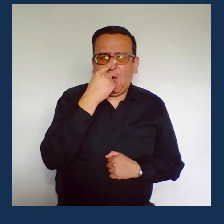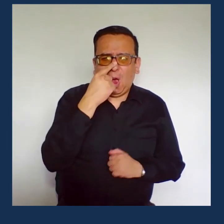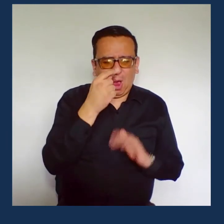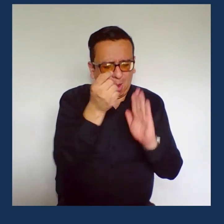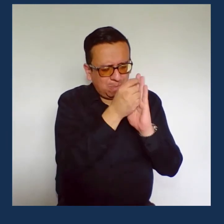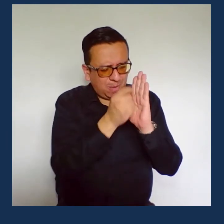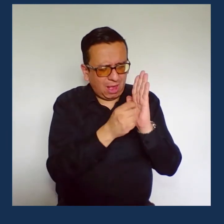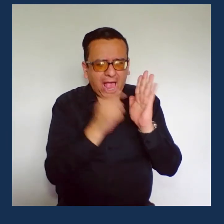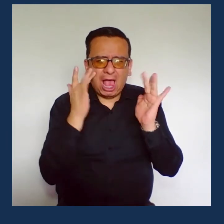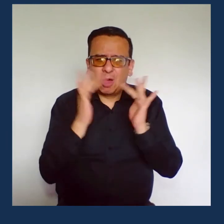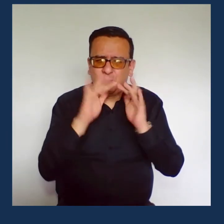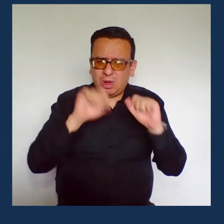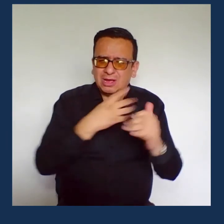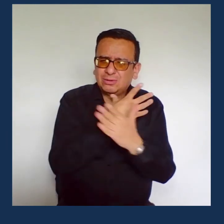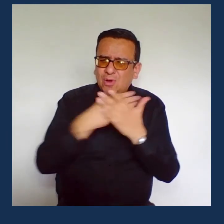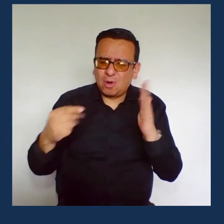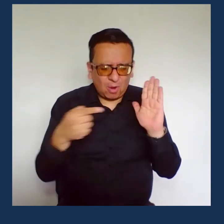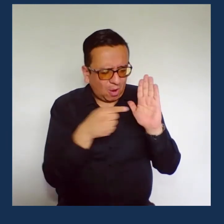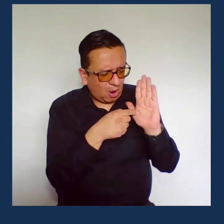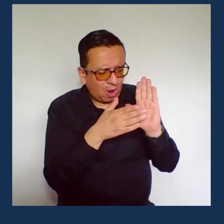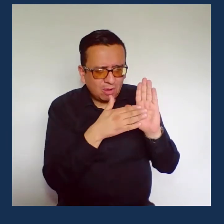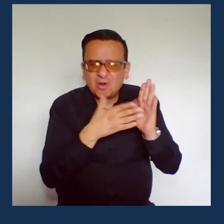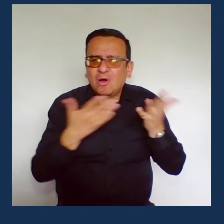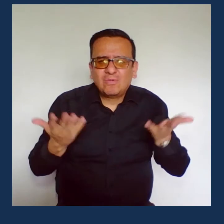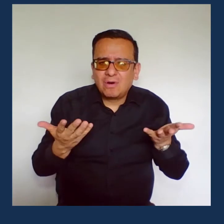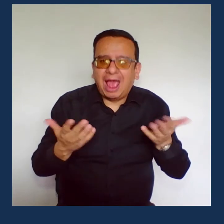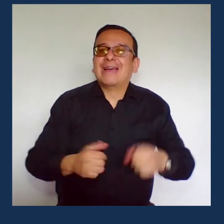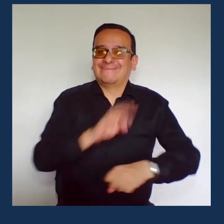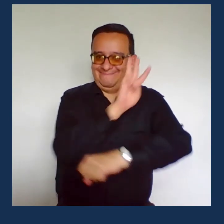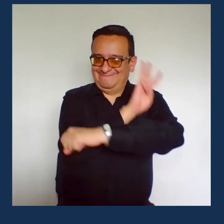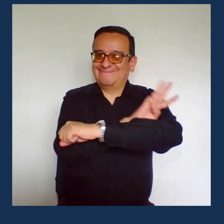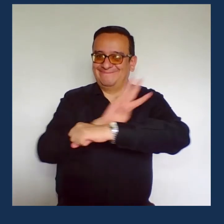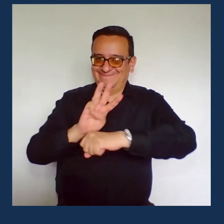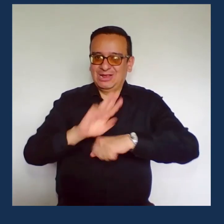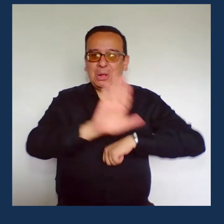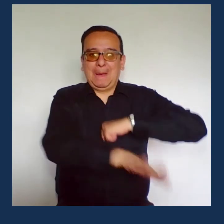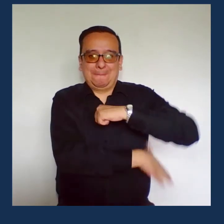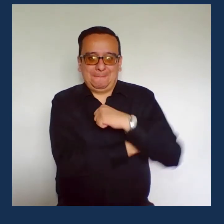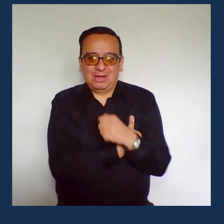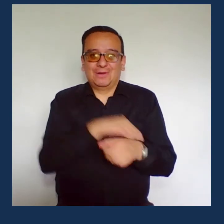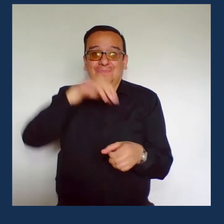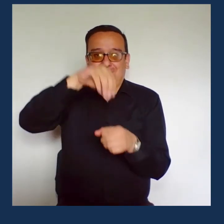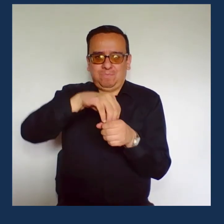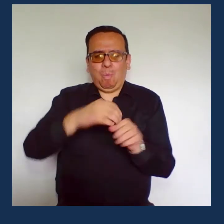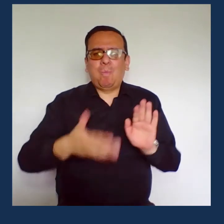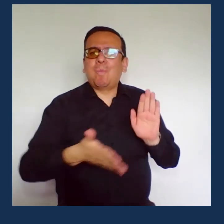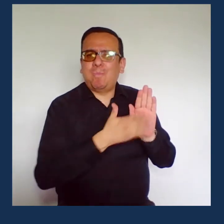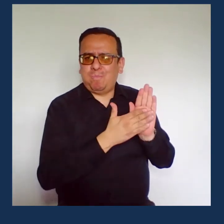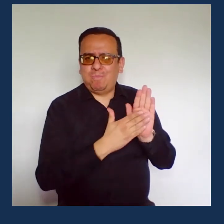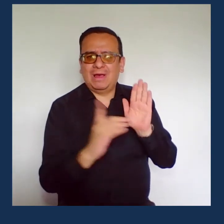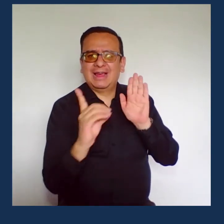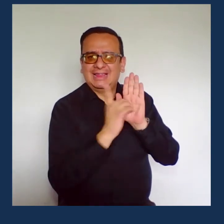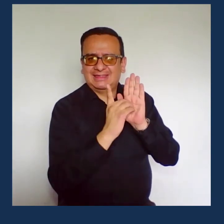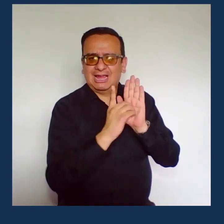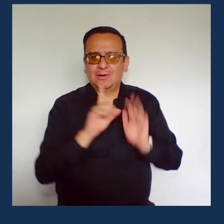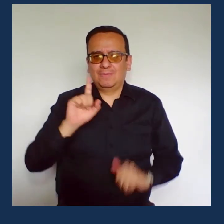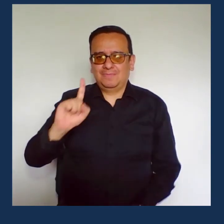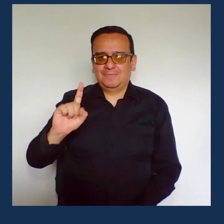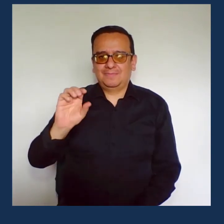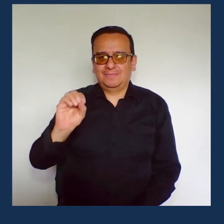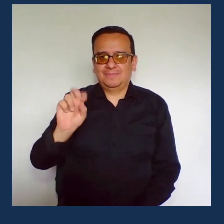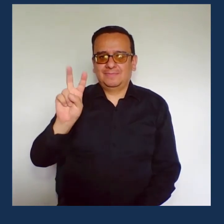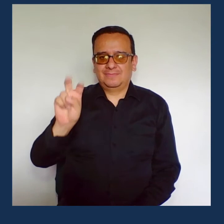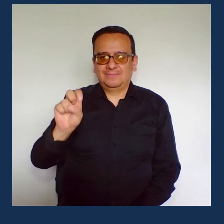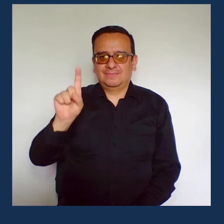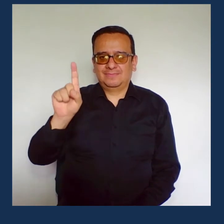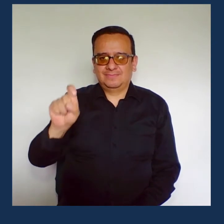Para mayor información sobre las excepciones vigentes Los invitamos a consultar el Decreto 1076 del